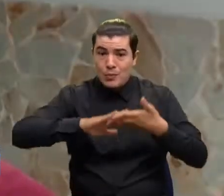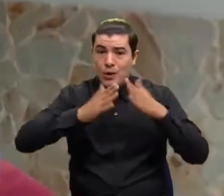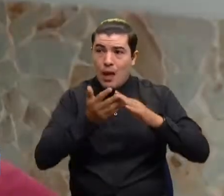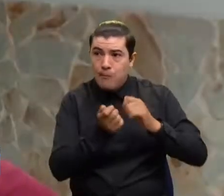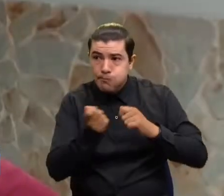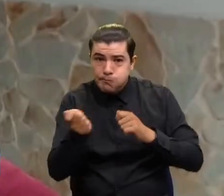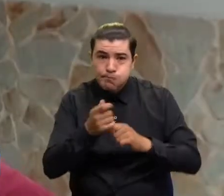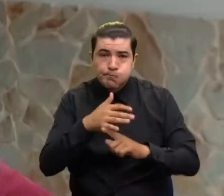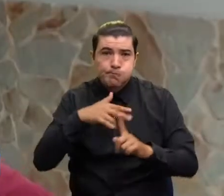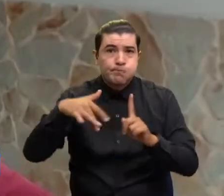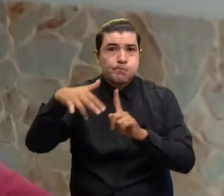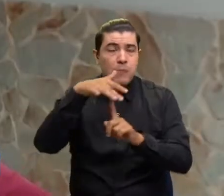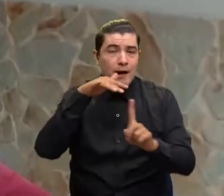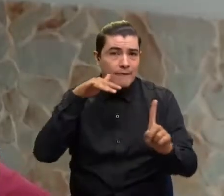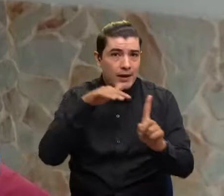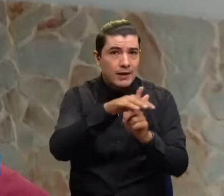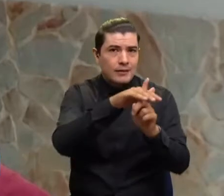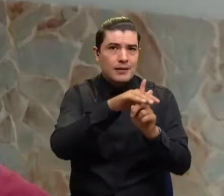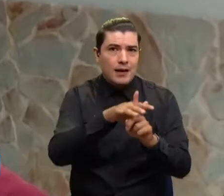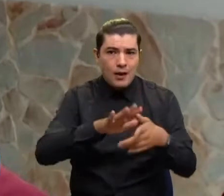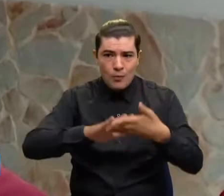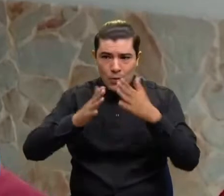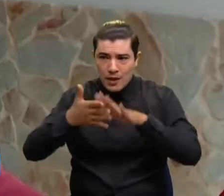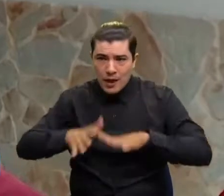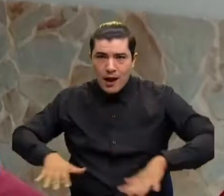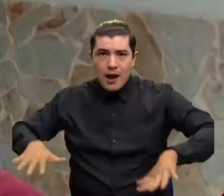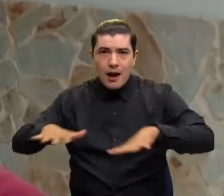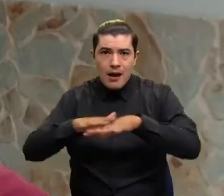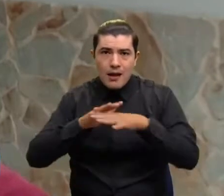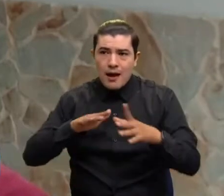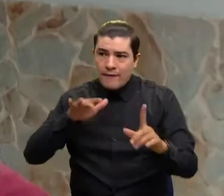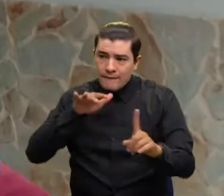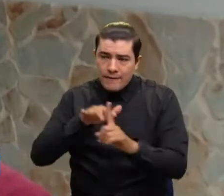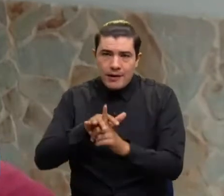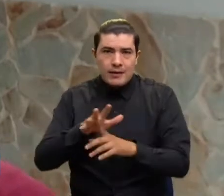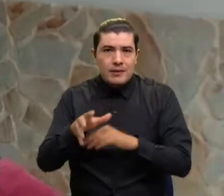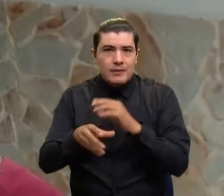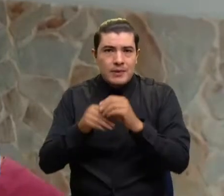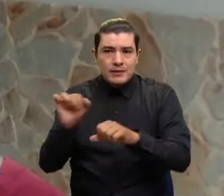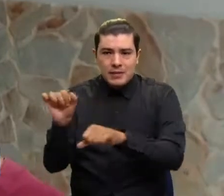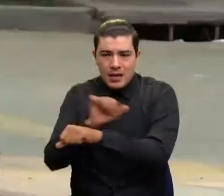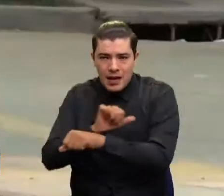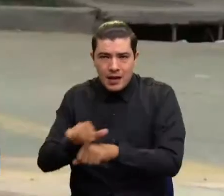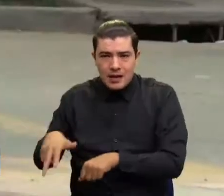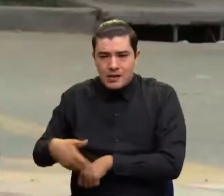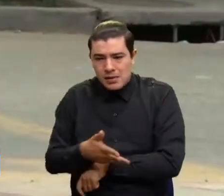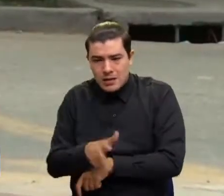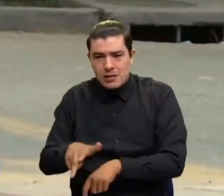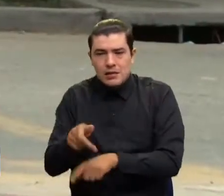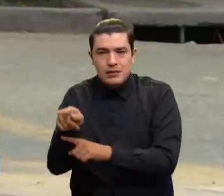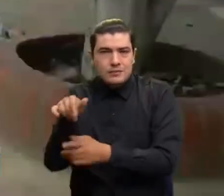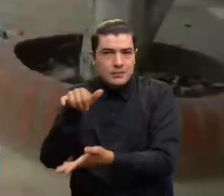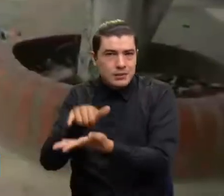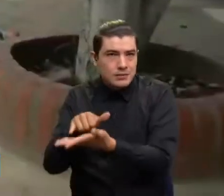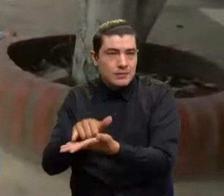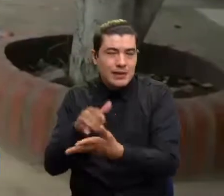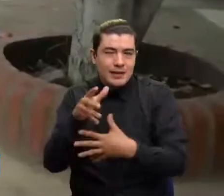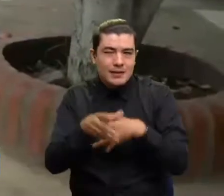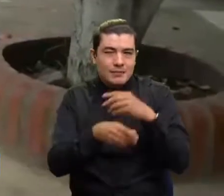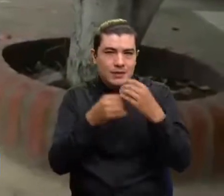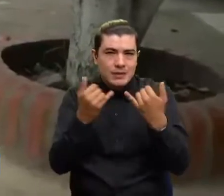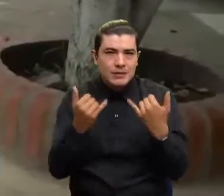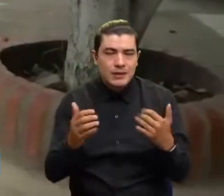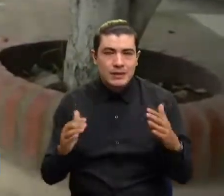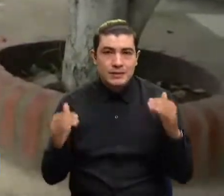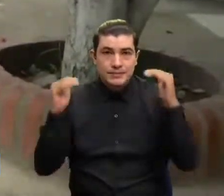no solamente la vereda, sino también todo el tema del transcurso de los camiones que tienen que circular. Inclusive la superintendencia